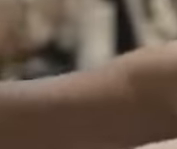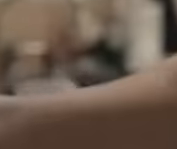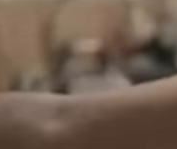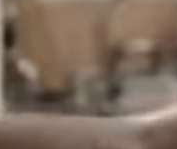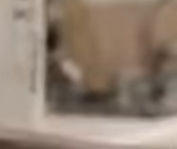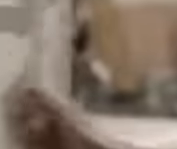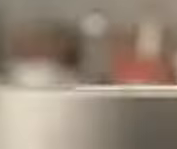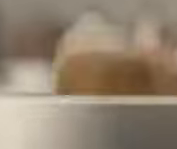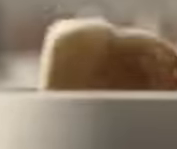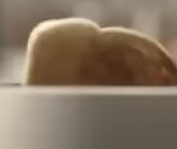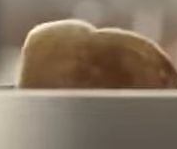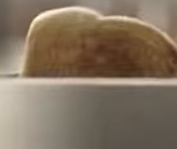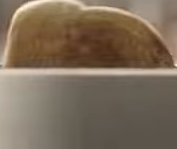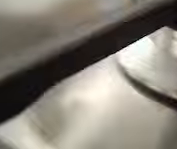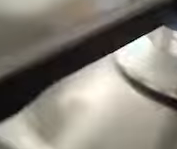cómo quieres vivir